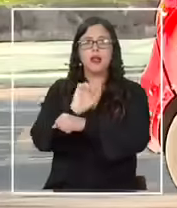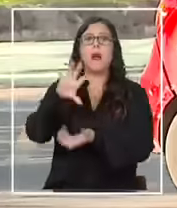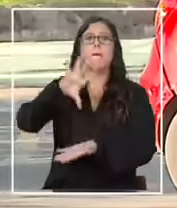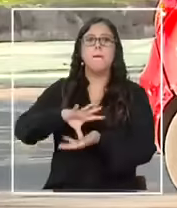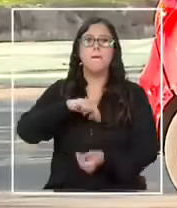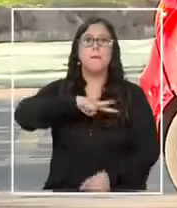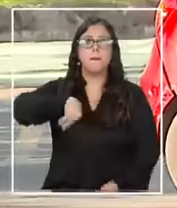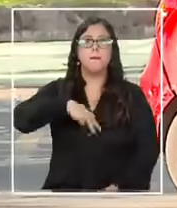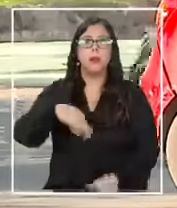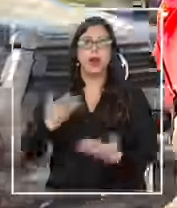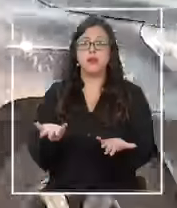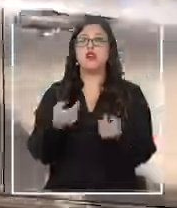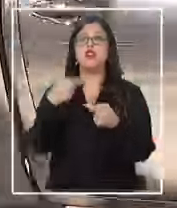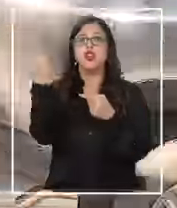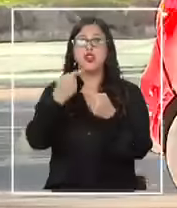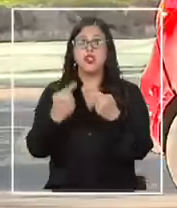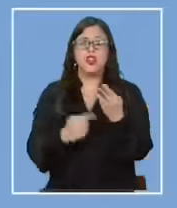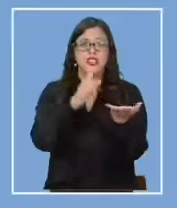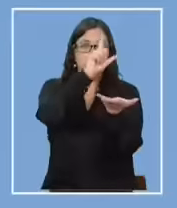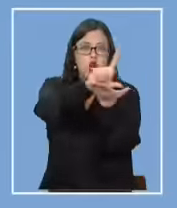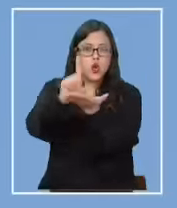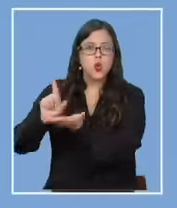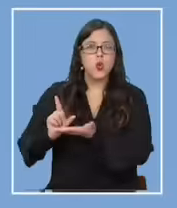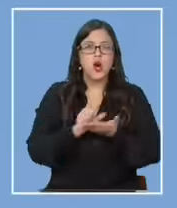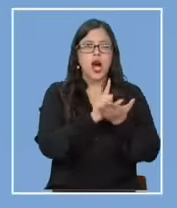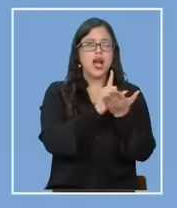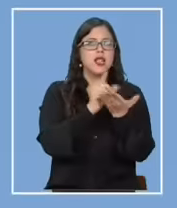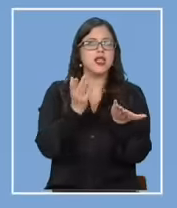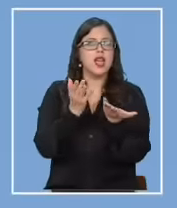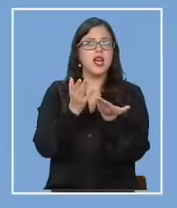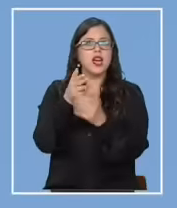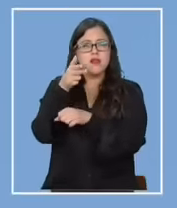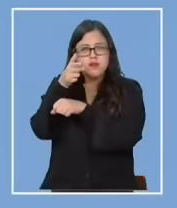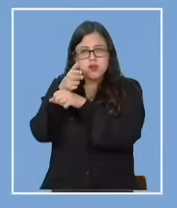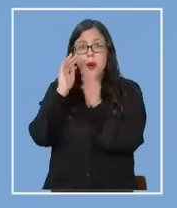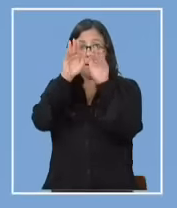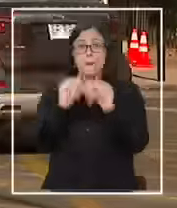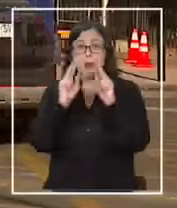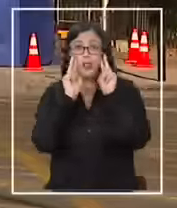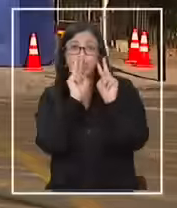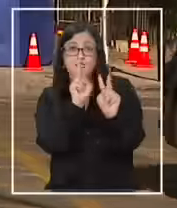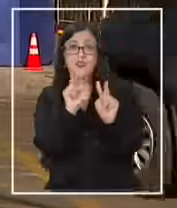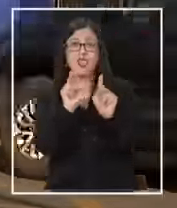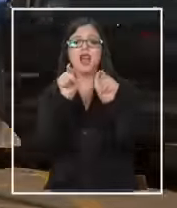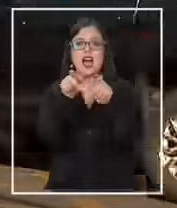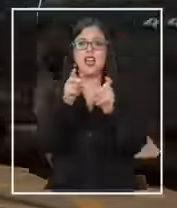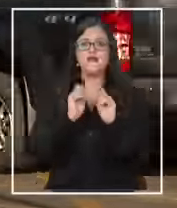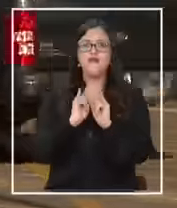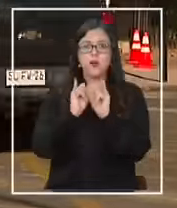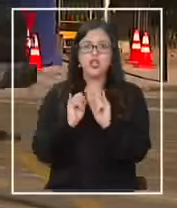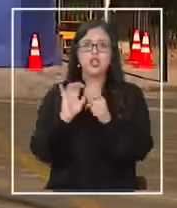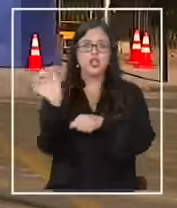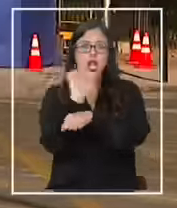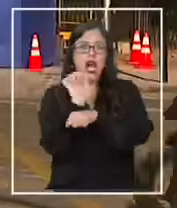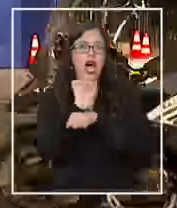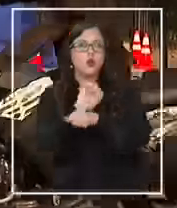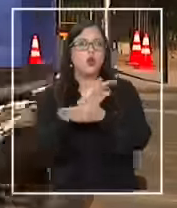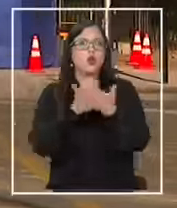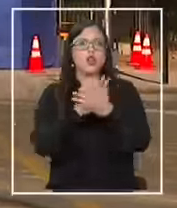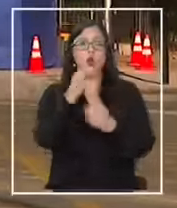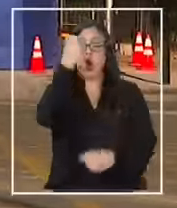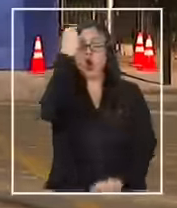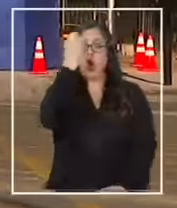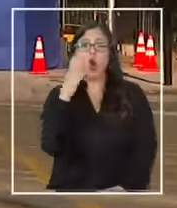nuestro país. Serán distintos puntos los que tendrán dispositivos como estos, los que informarán sobre vehículos que crucen un